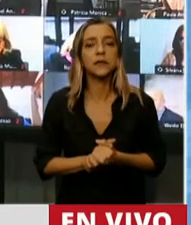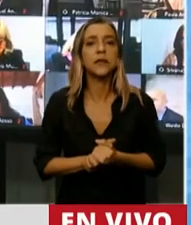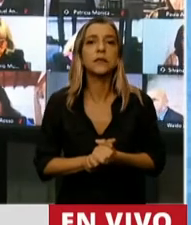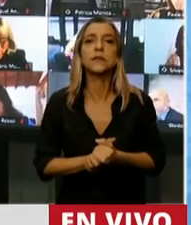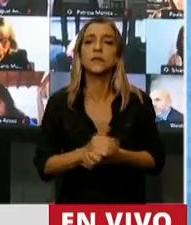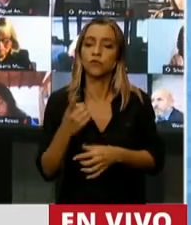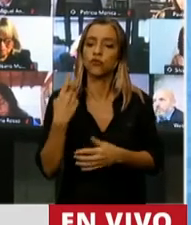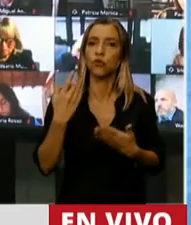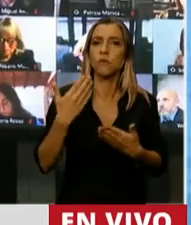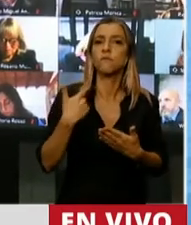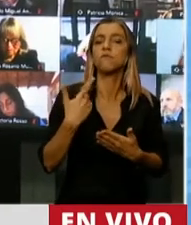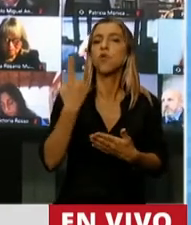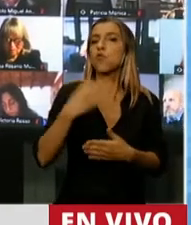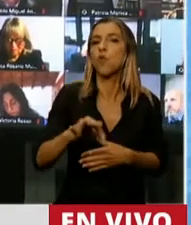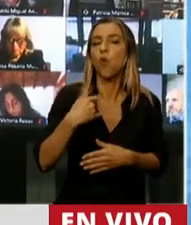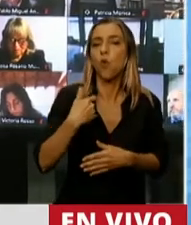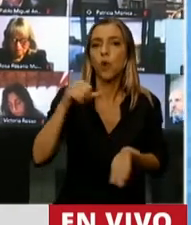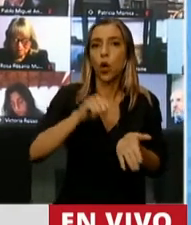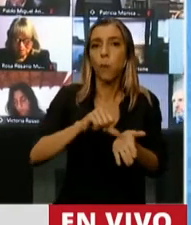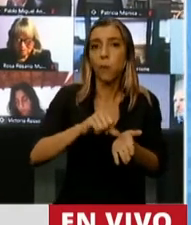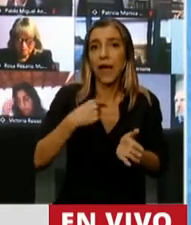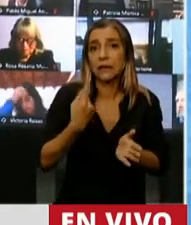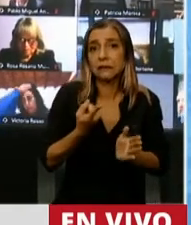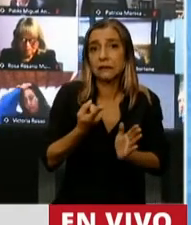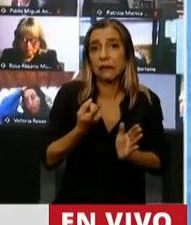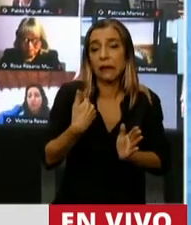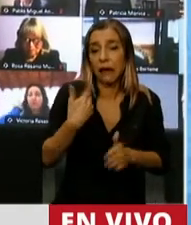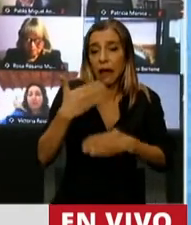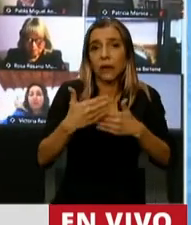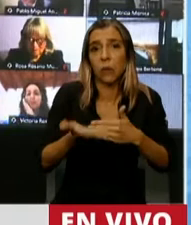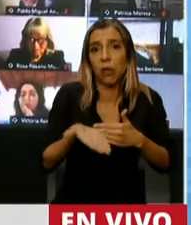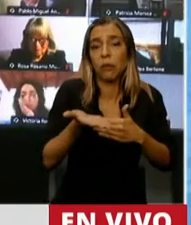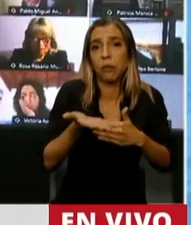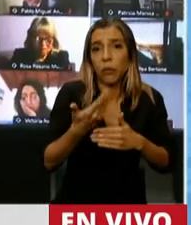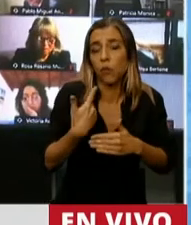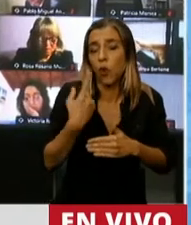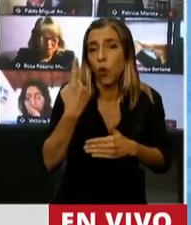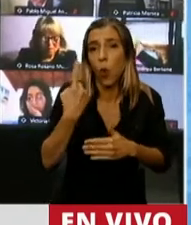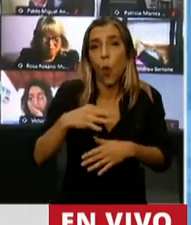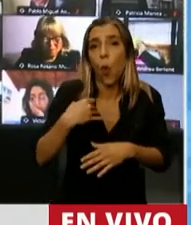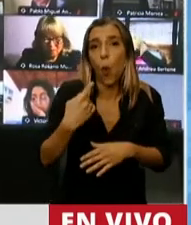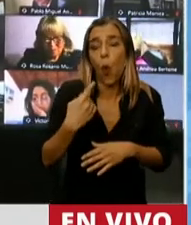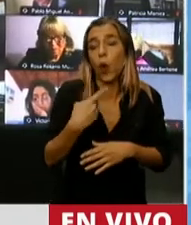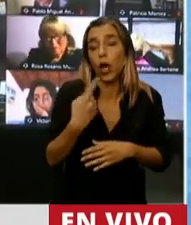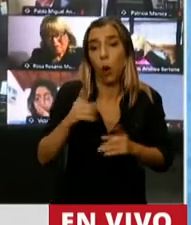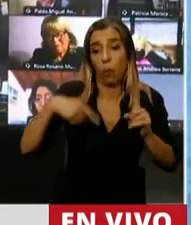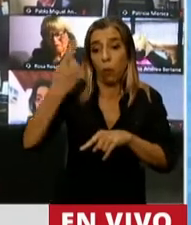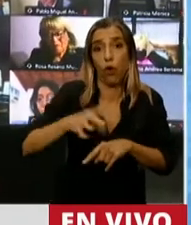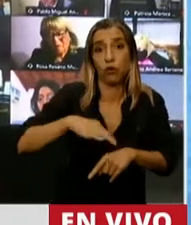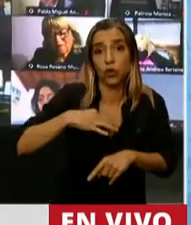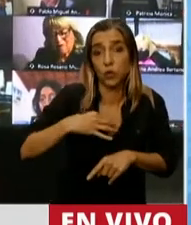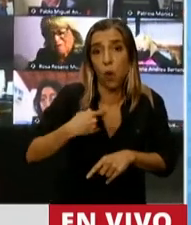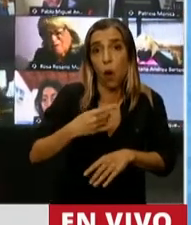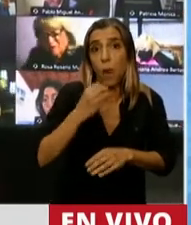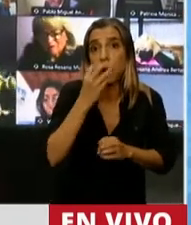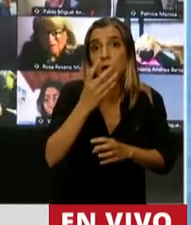el único país que tiene un solo dígito de crecimiento previsto para cerrar el 2020, para el 2021, es